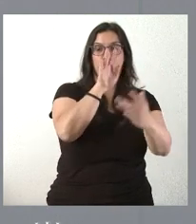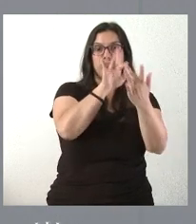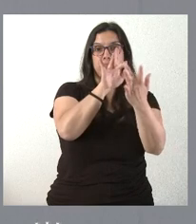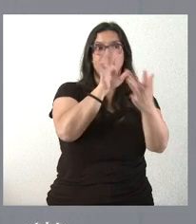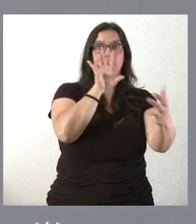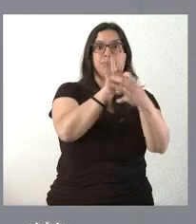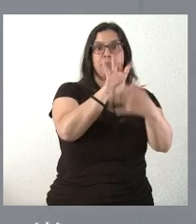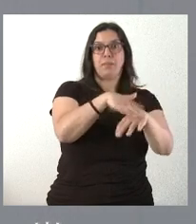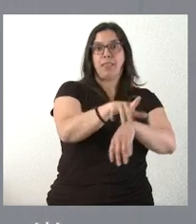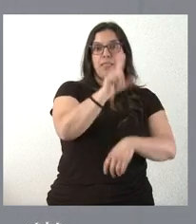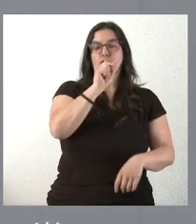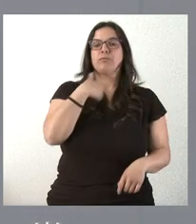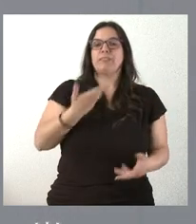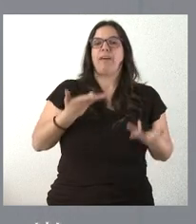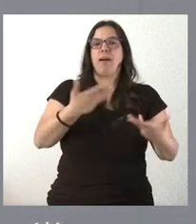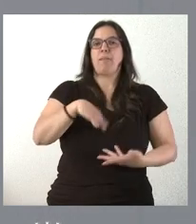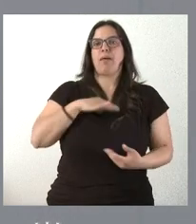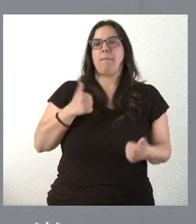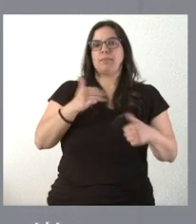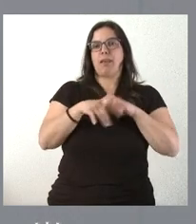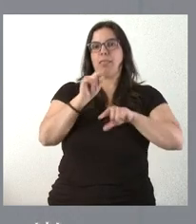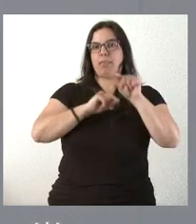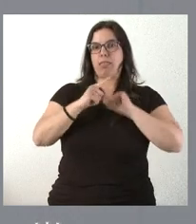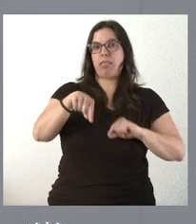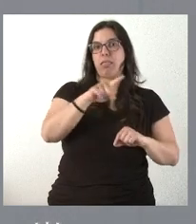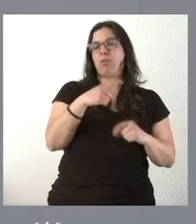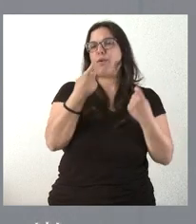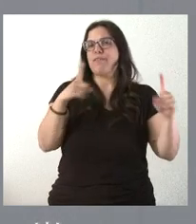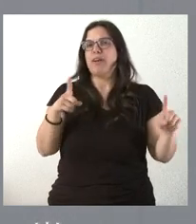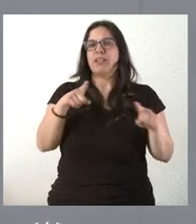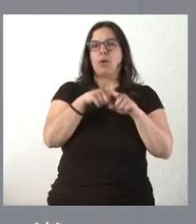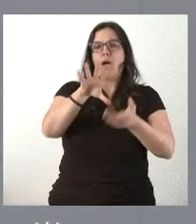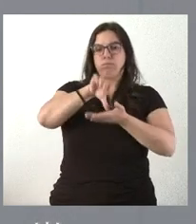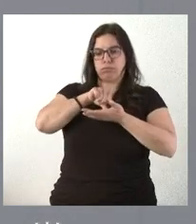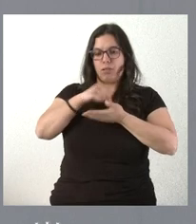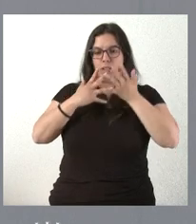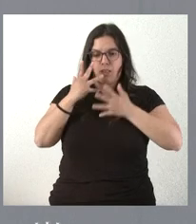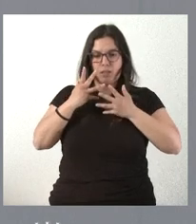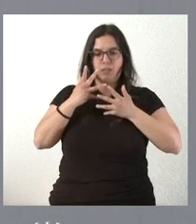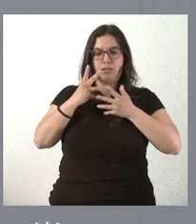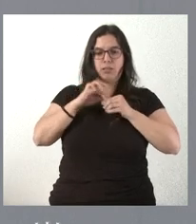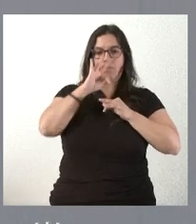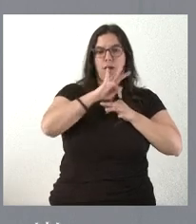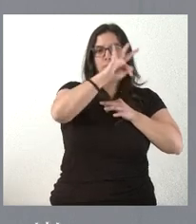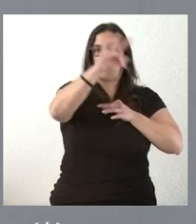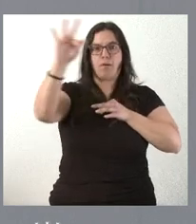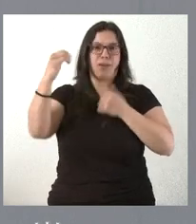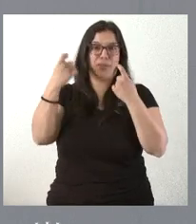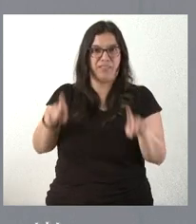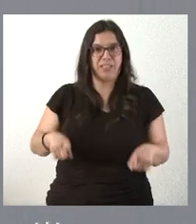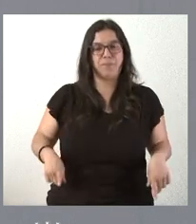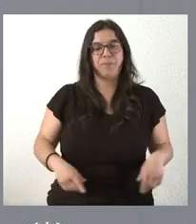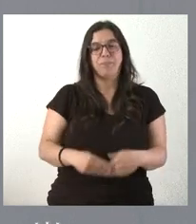gerencias, y, por tanto, se les da más capacidad de la toma de decisiones sin necesidad de pasar por los órganos centrales de la Administración o por los propios consejos de gobierno.